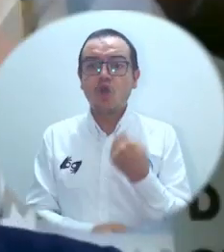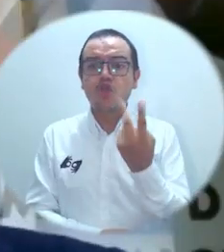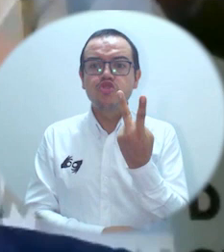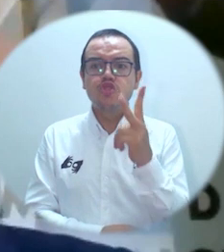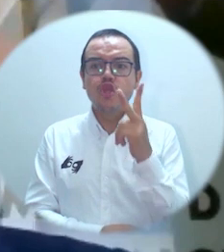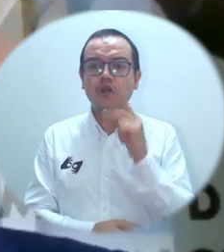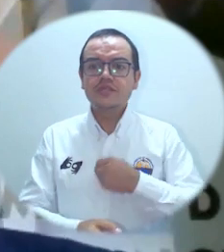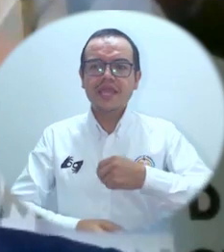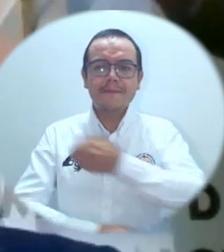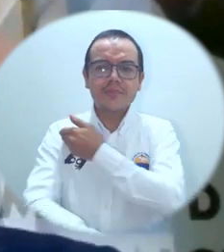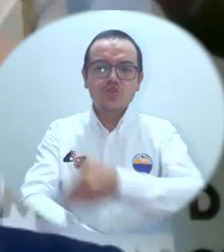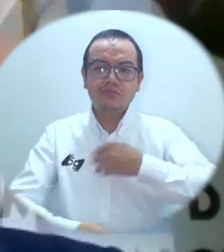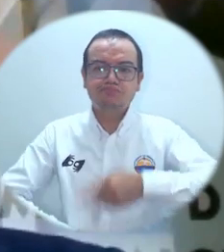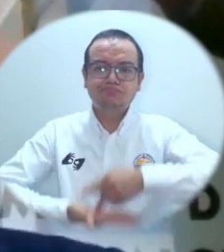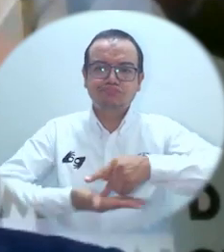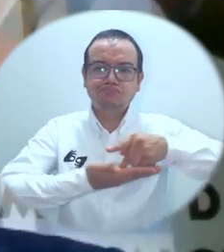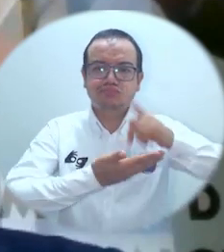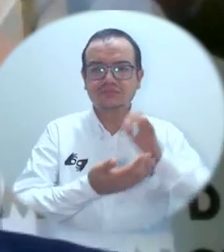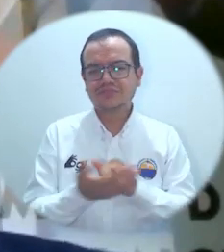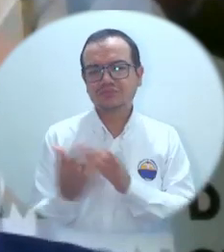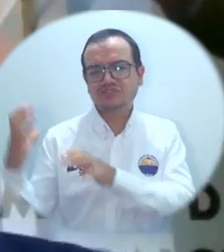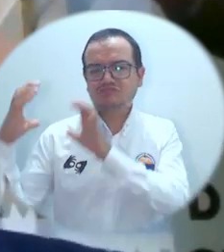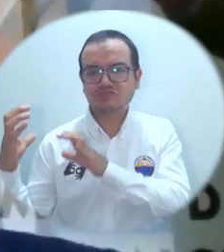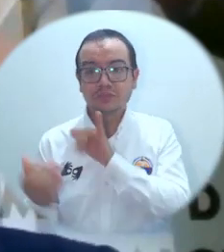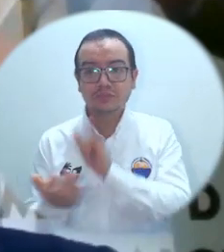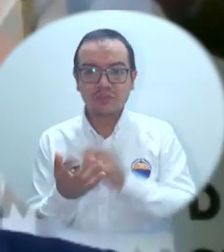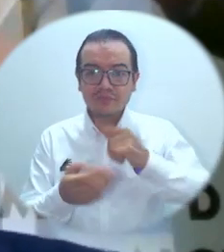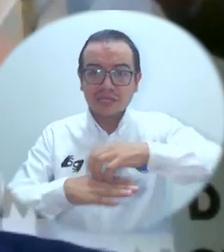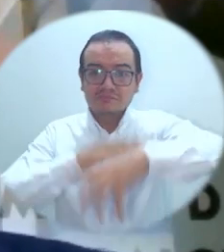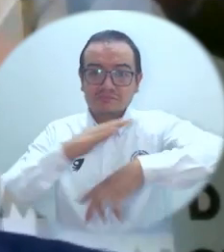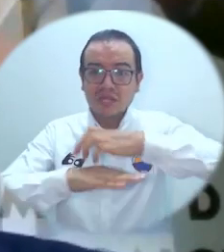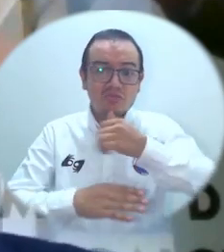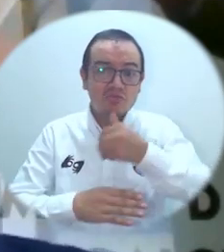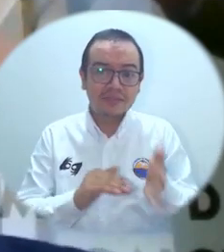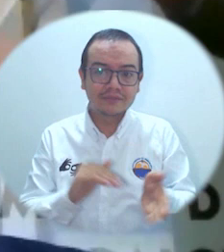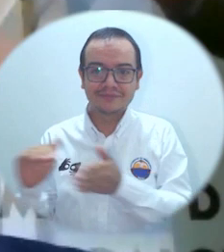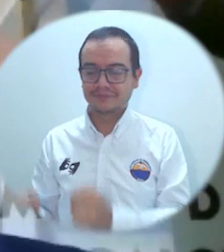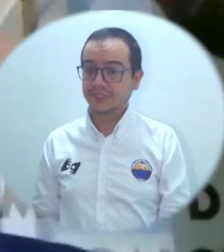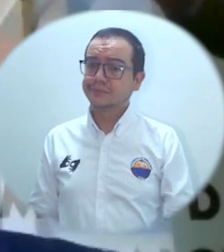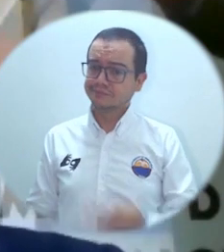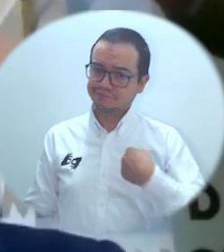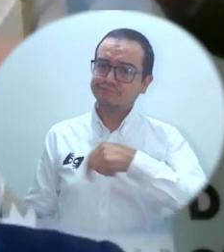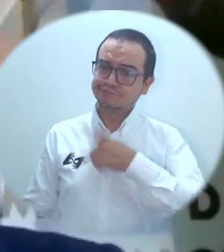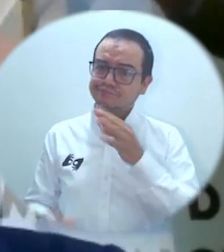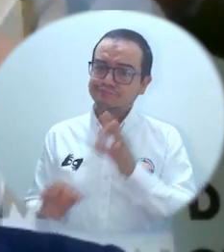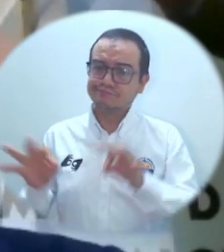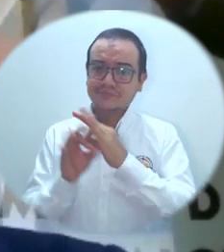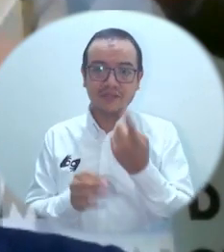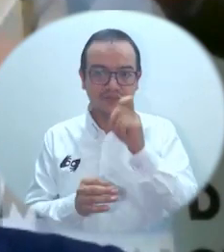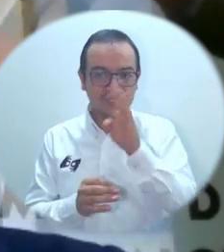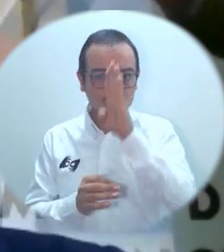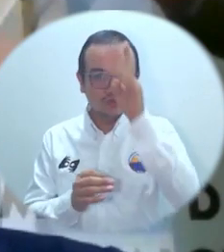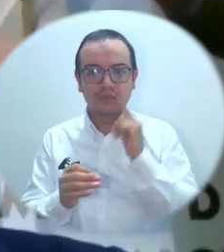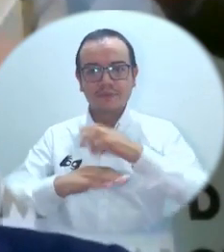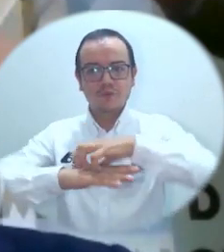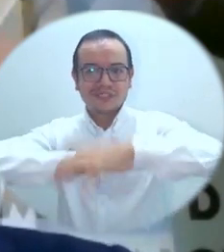demasiado, principalmente en el trabajo de la cultura ciudadana y que cada uno de nosotros cambiemos los hábitos, aprendemos a reciclar directamente